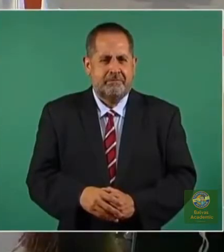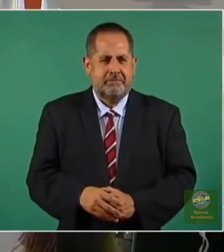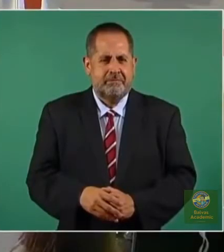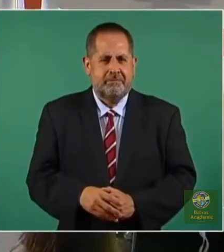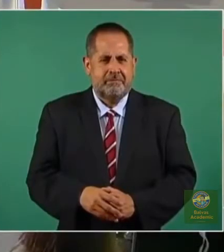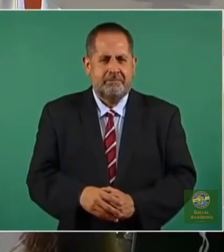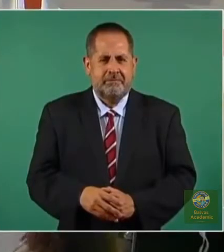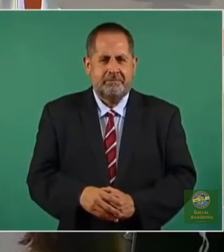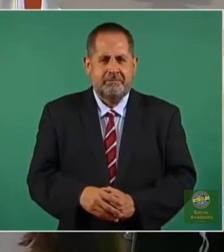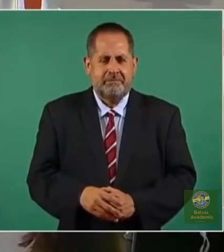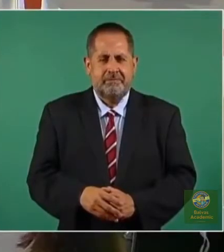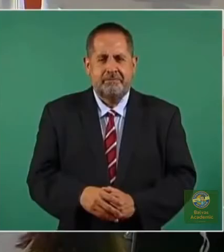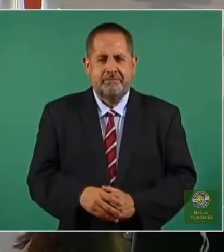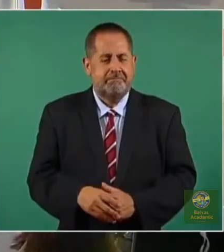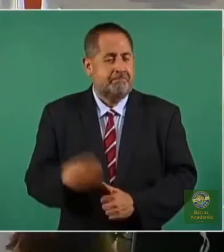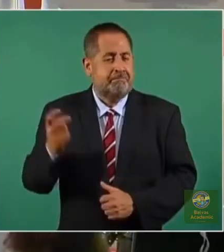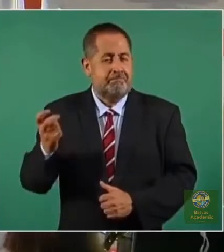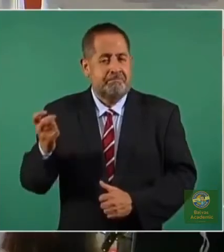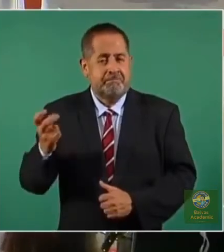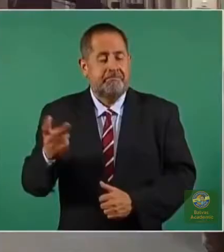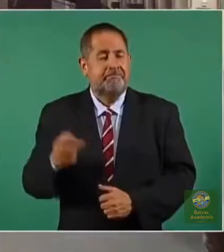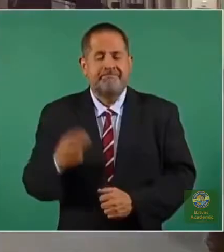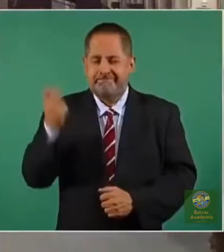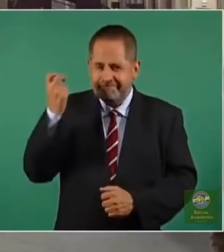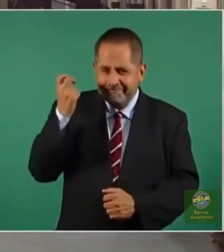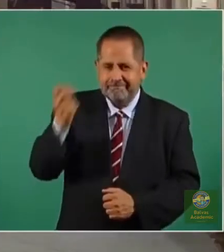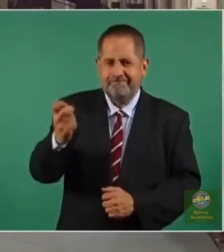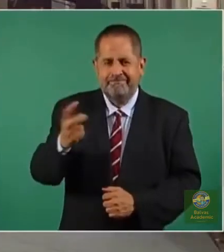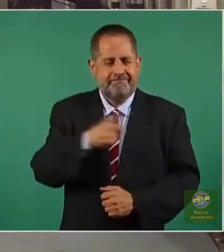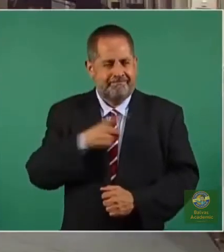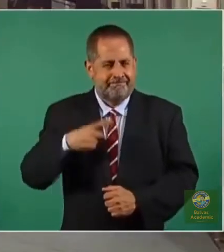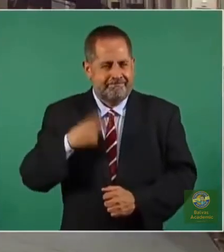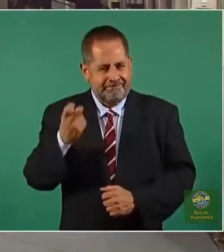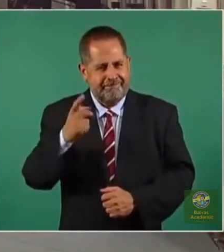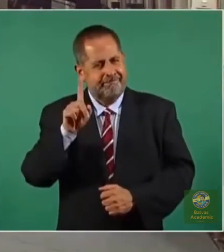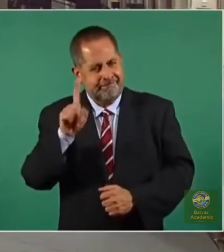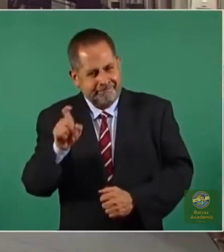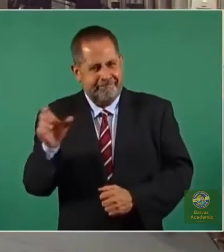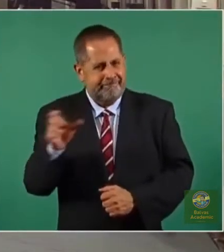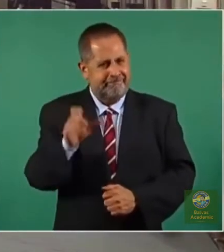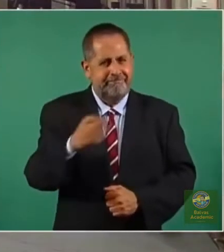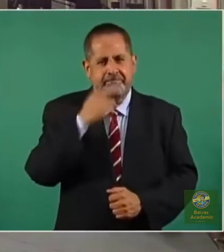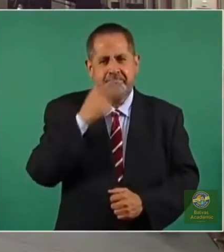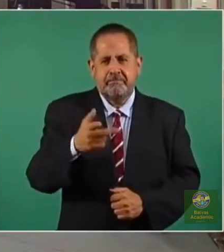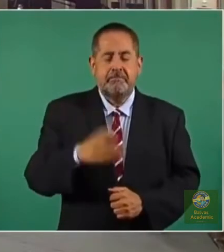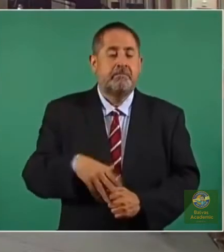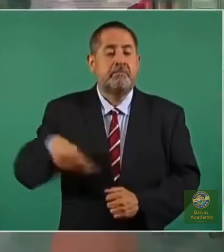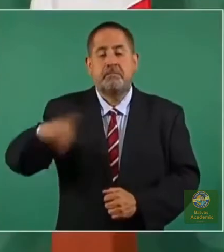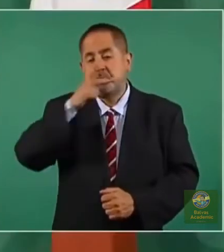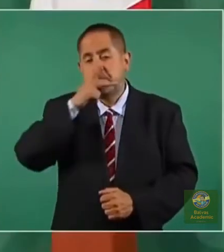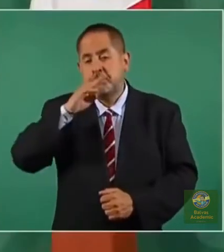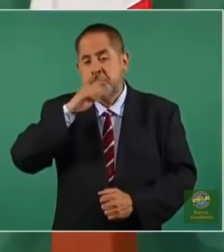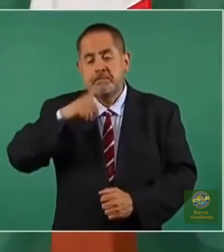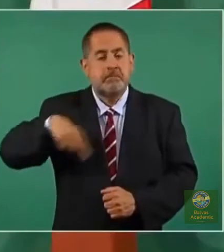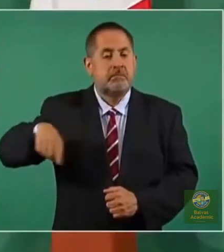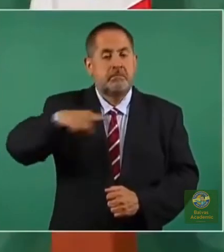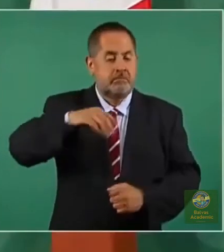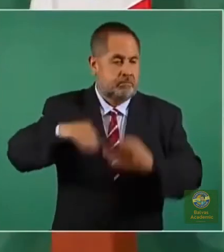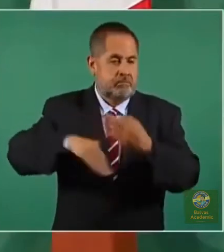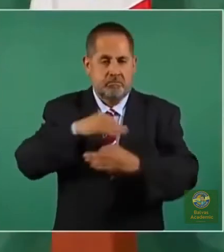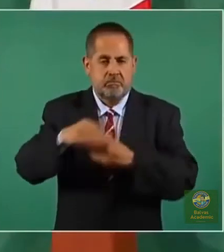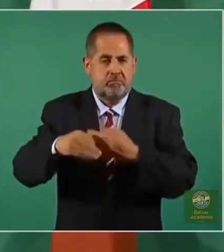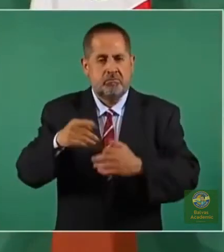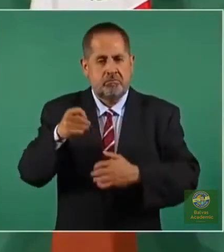que se tiene que hacer. Y los papás, todos